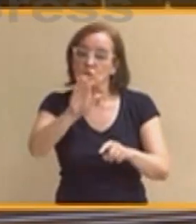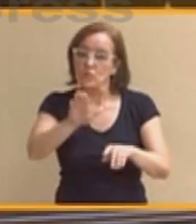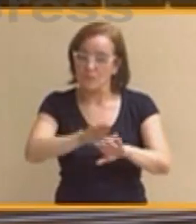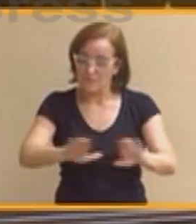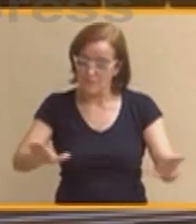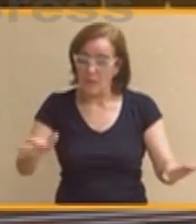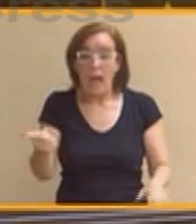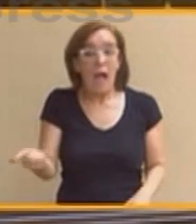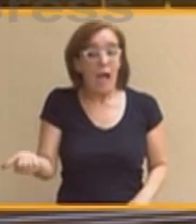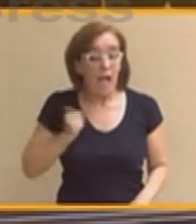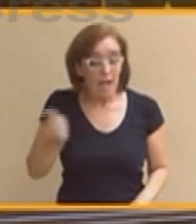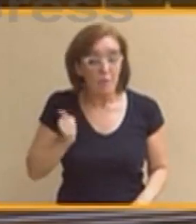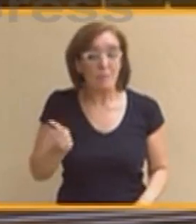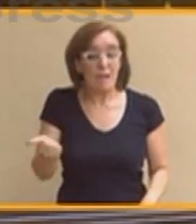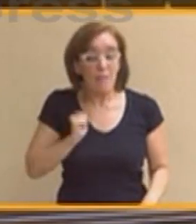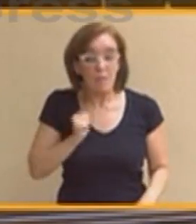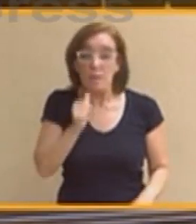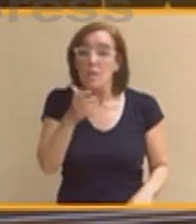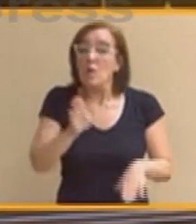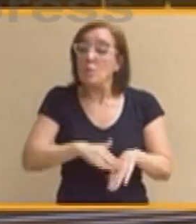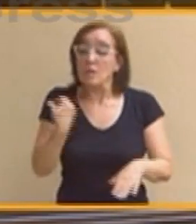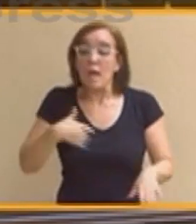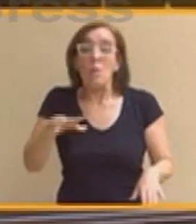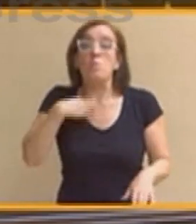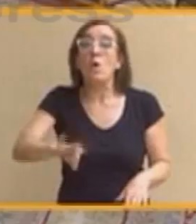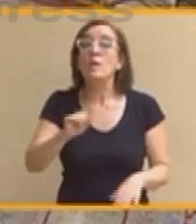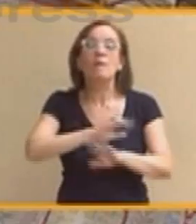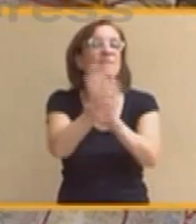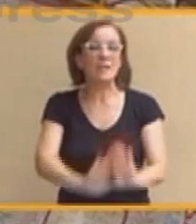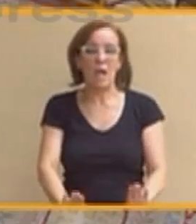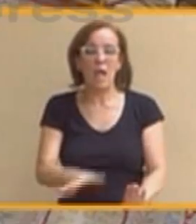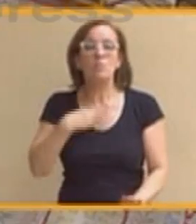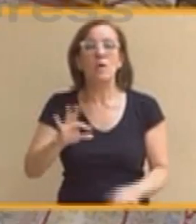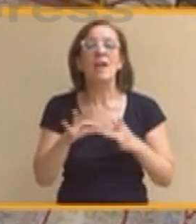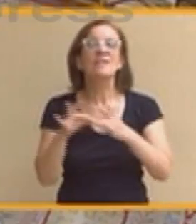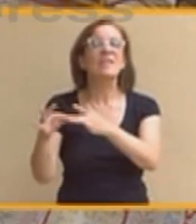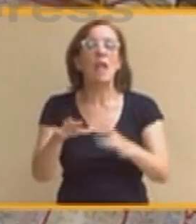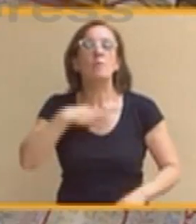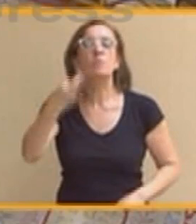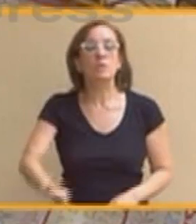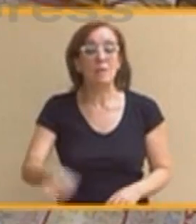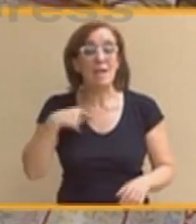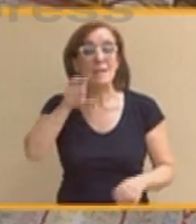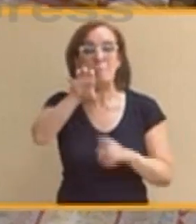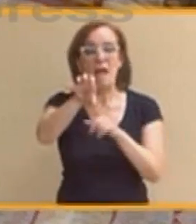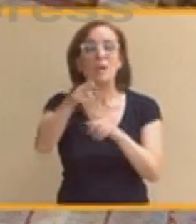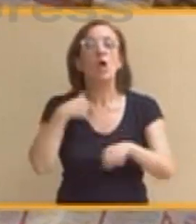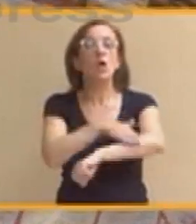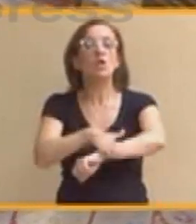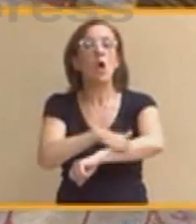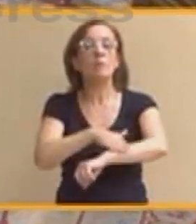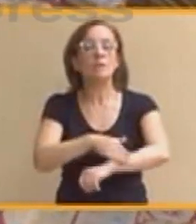Aprovechenlo. Aprovechenlo porque a lo mejor es la última vez que ustedes pueden liderar la posibilidad de que este país tenga un gobierno decente.